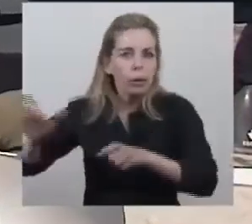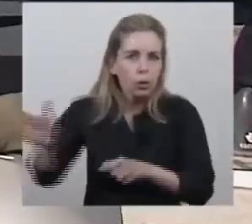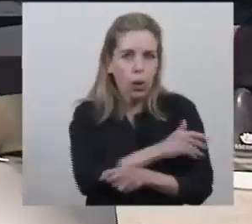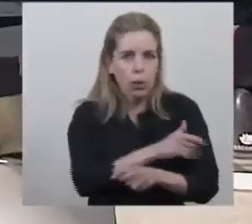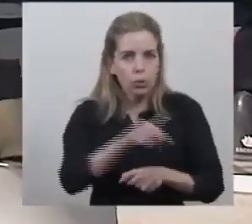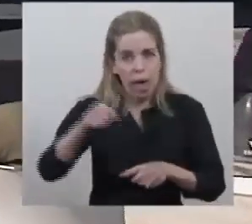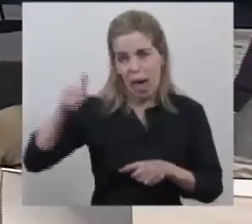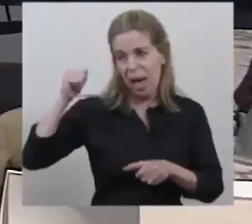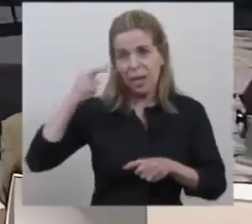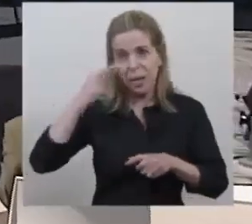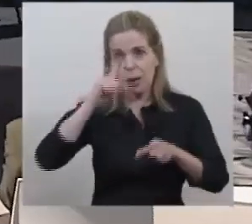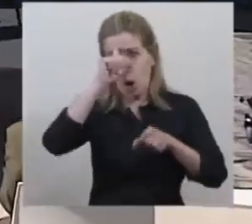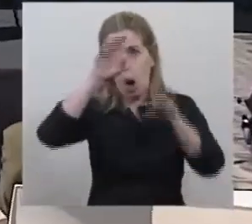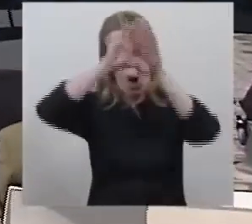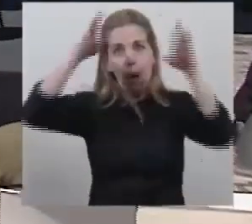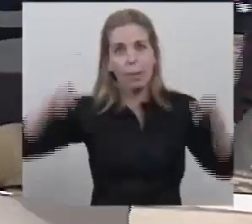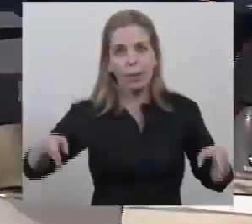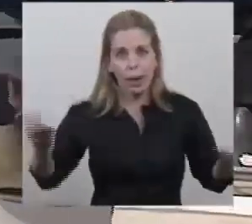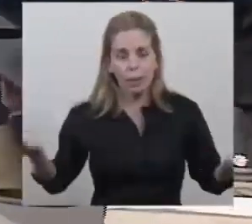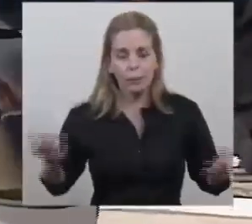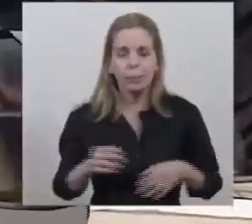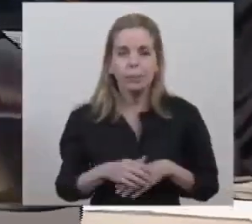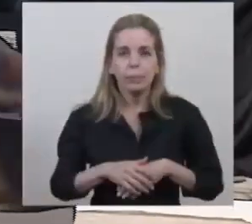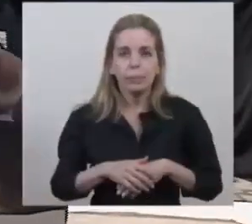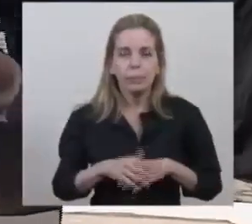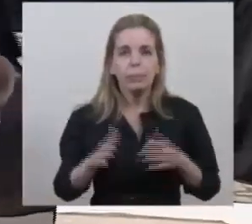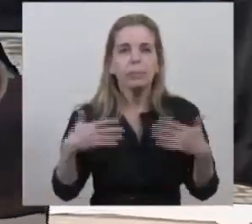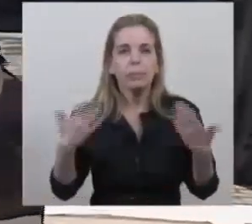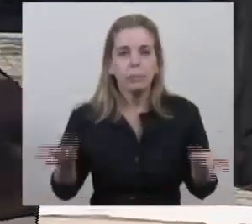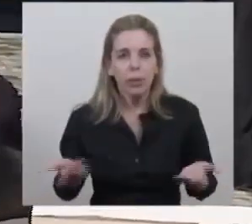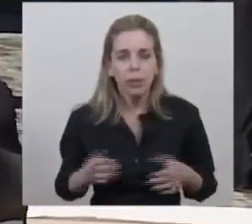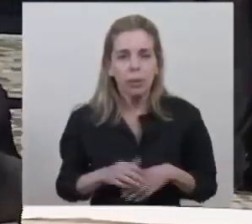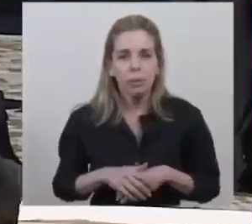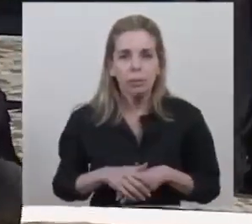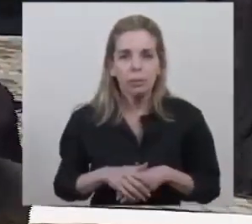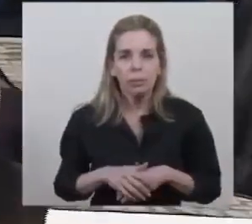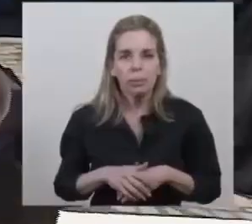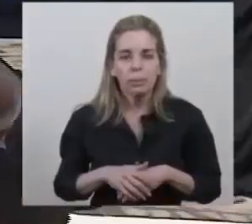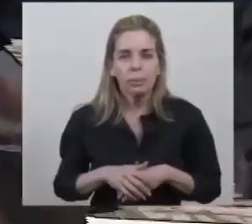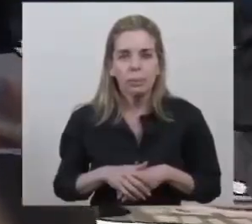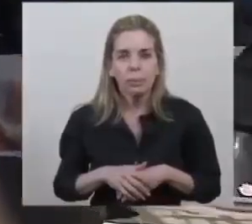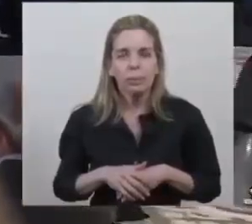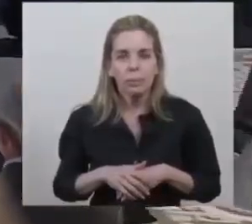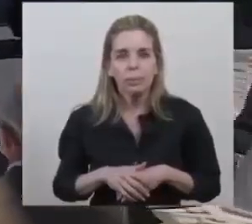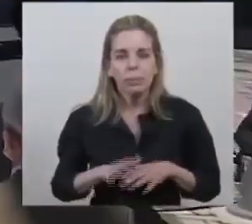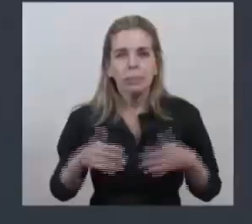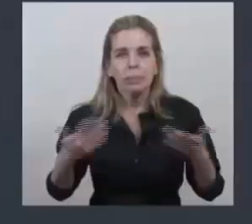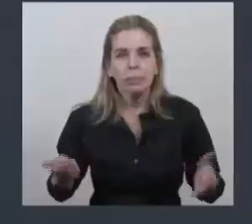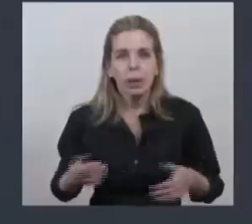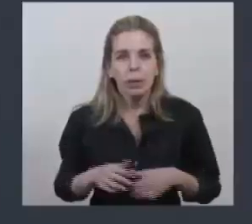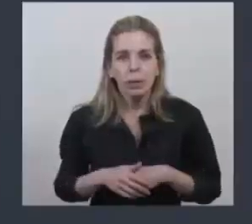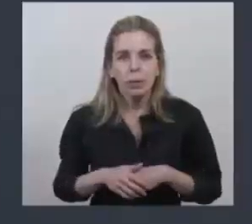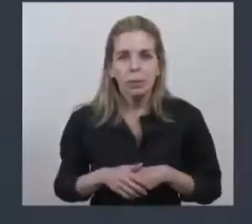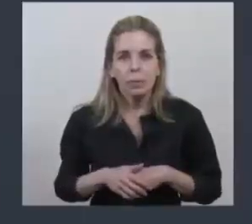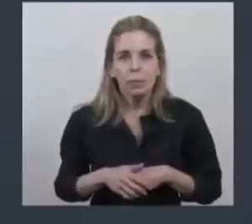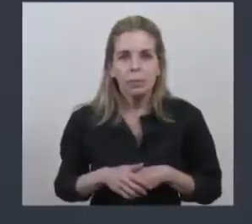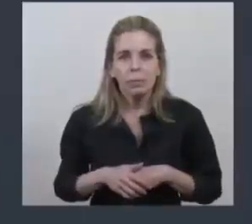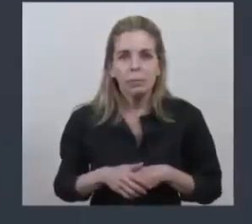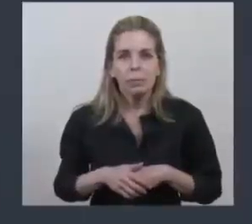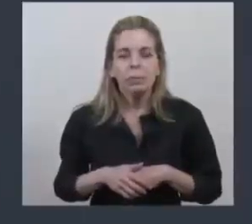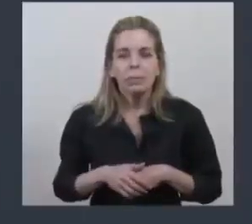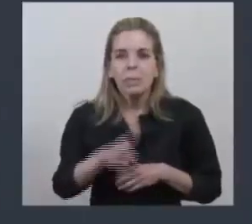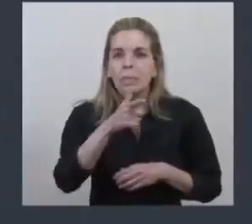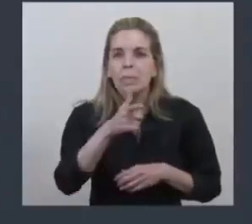está. Y acá está. Por eso, por eso, por eso, creo que hay que